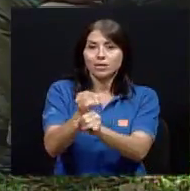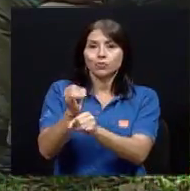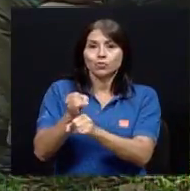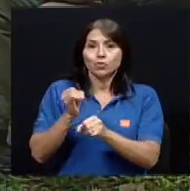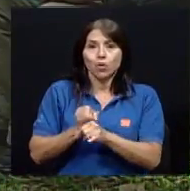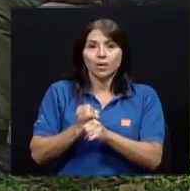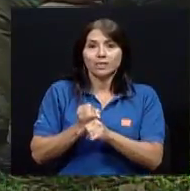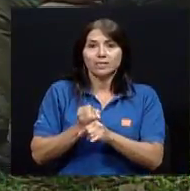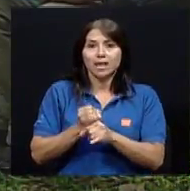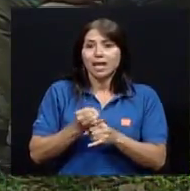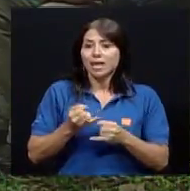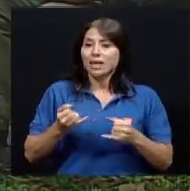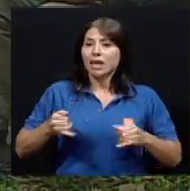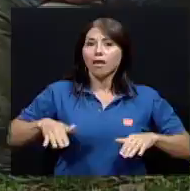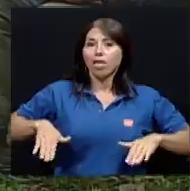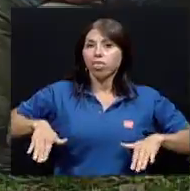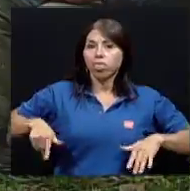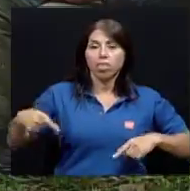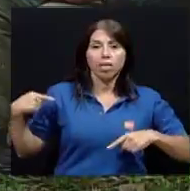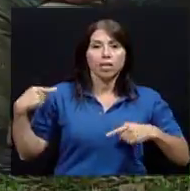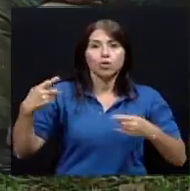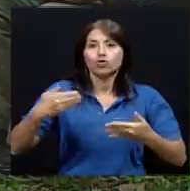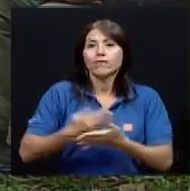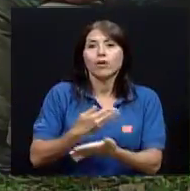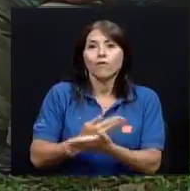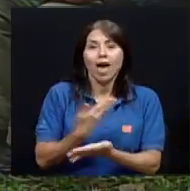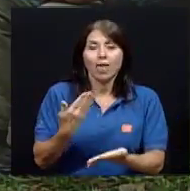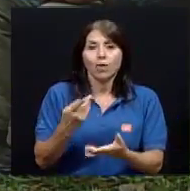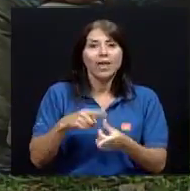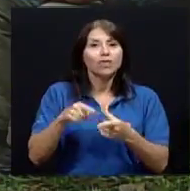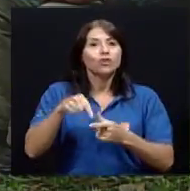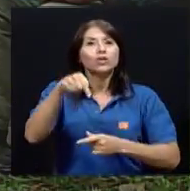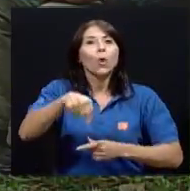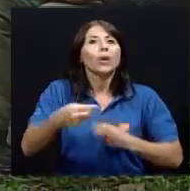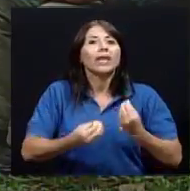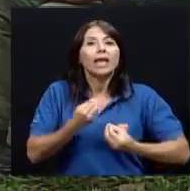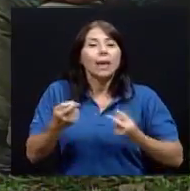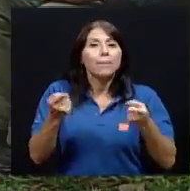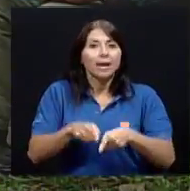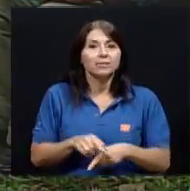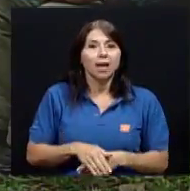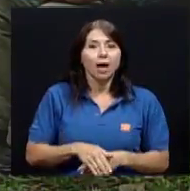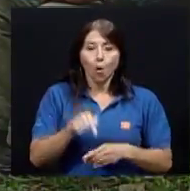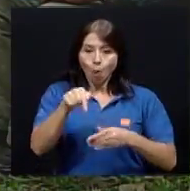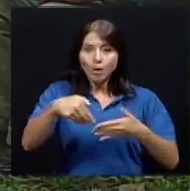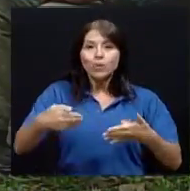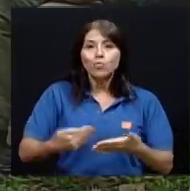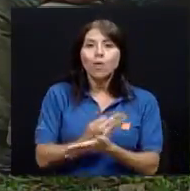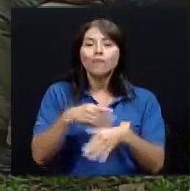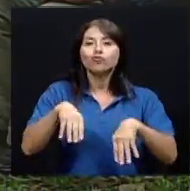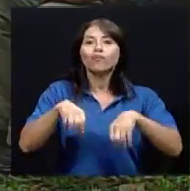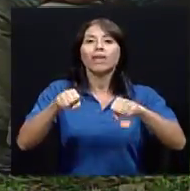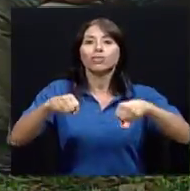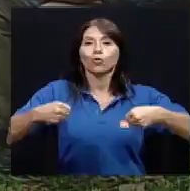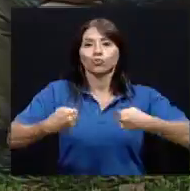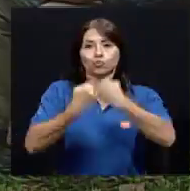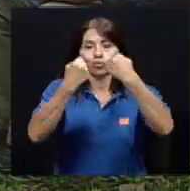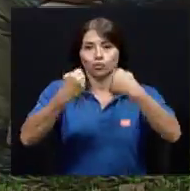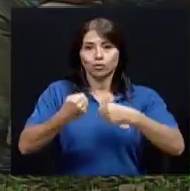se ha renovado, digamos, en el tiempo. Entonces, ¿qué es que pasa hoy? Que hay nuevos retos, ¿verdad? Hoy la gente, aparte de tener